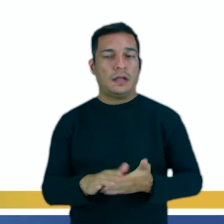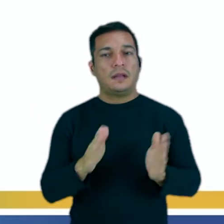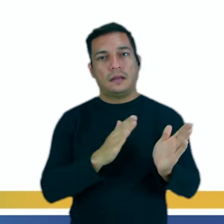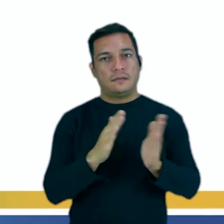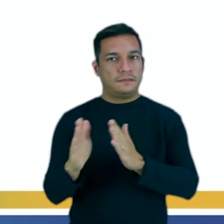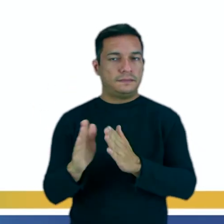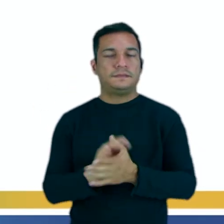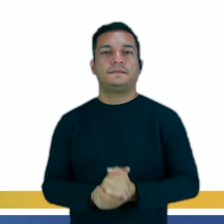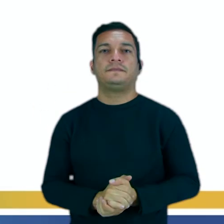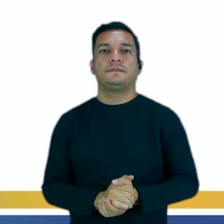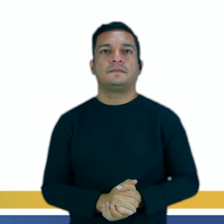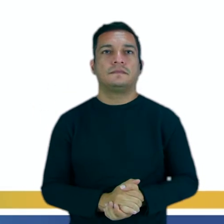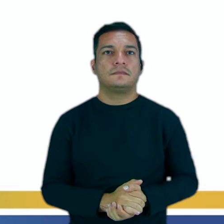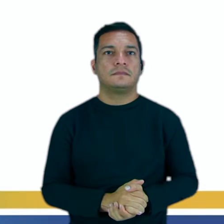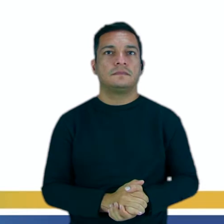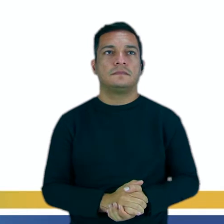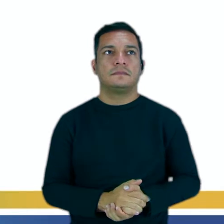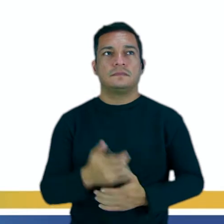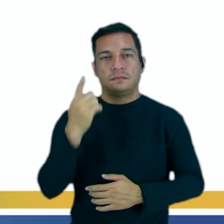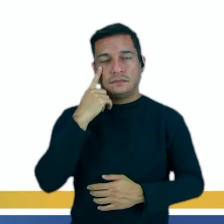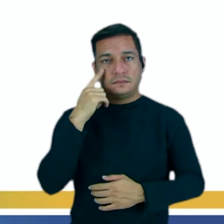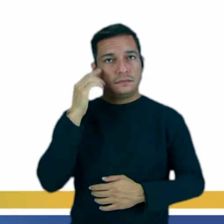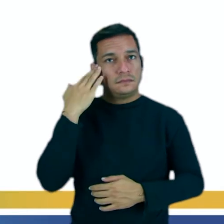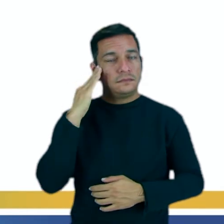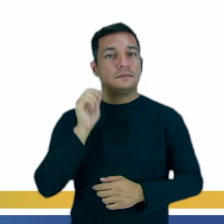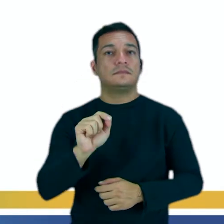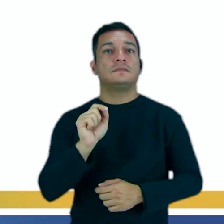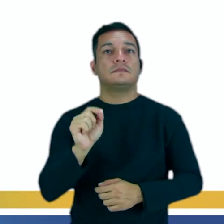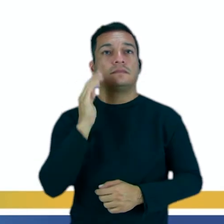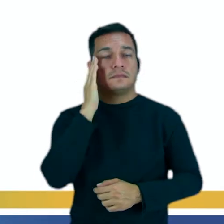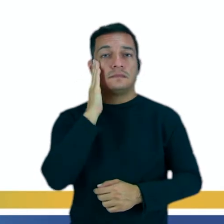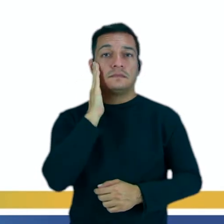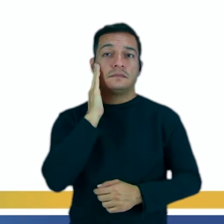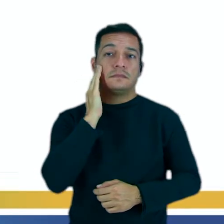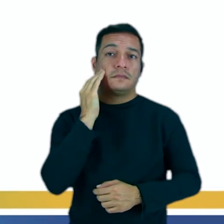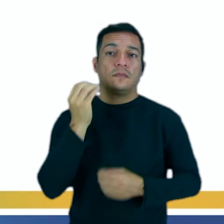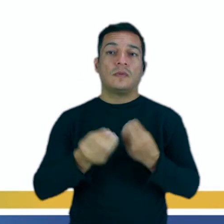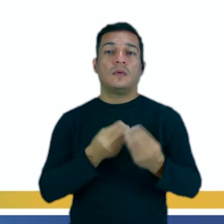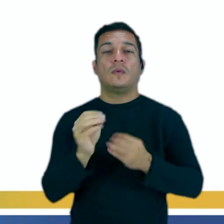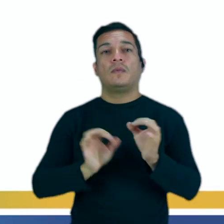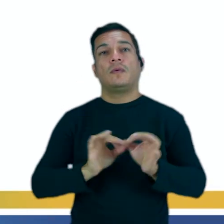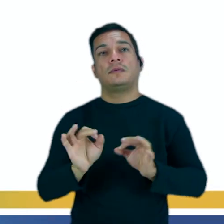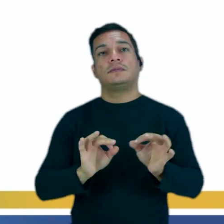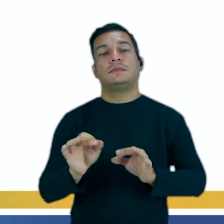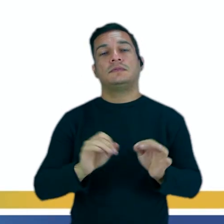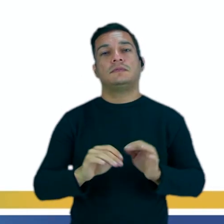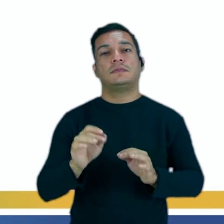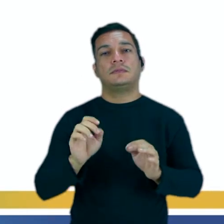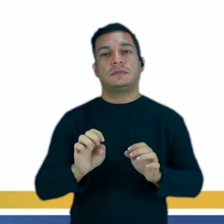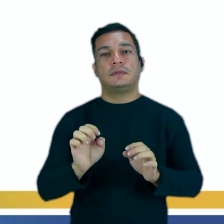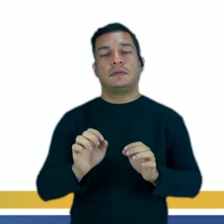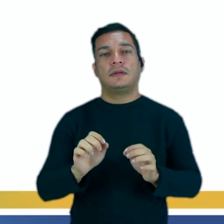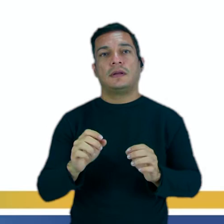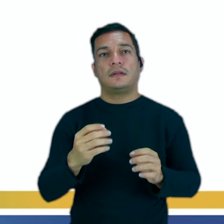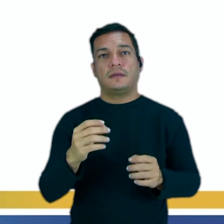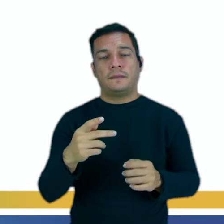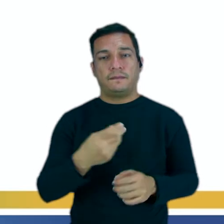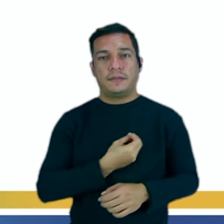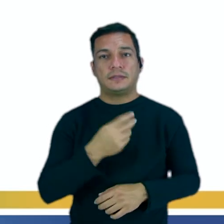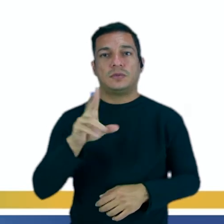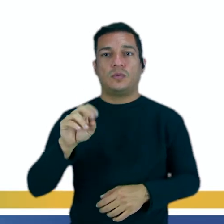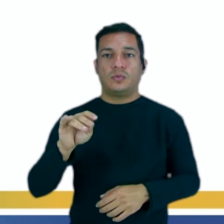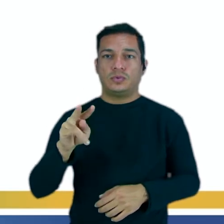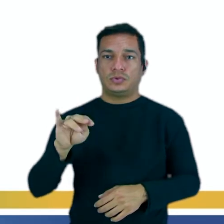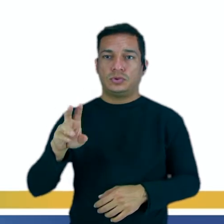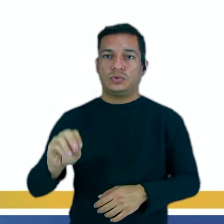desarrollo, ¿sí? Vamos a entender entonces cómo formamos estructuras ahí del presente continuo en la